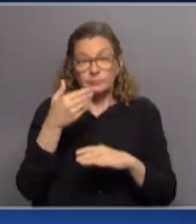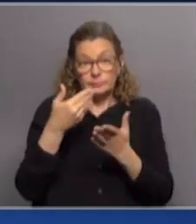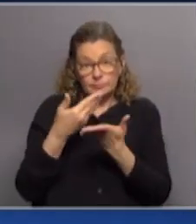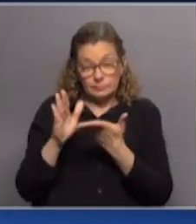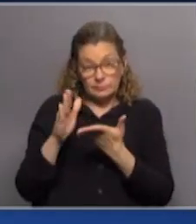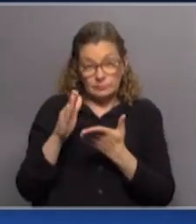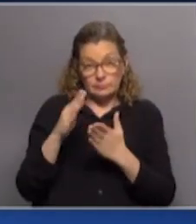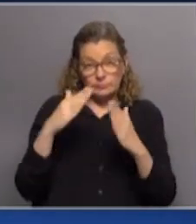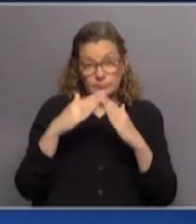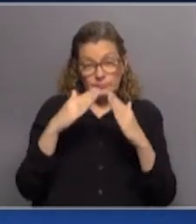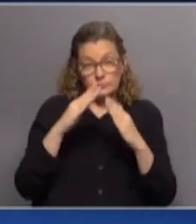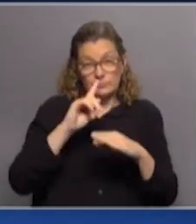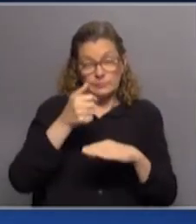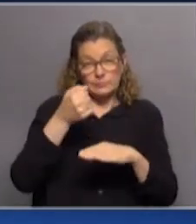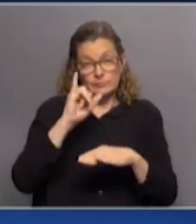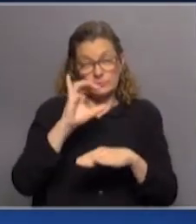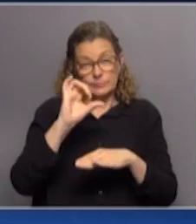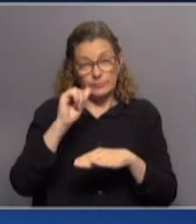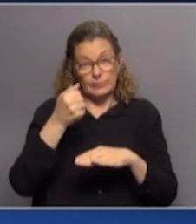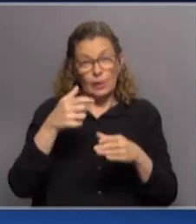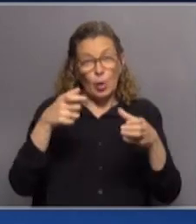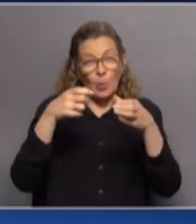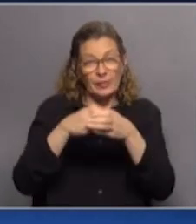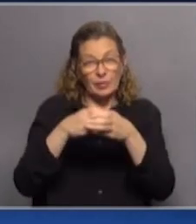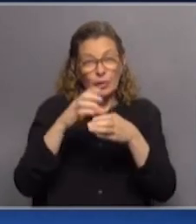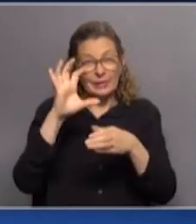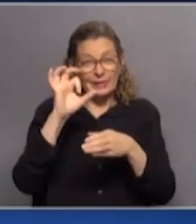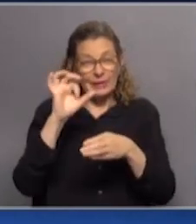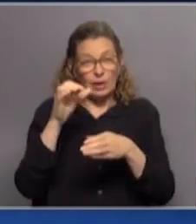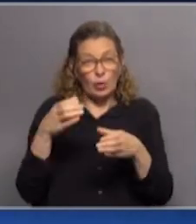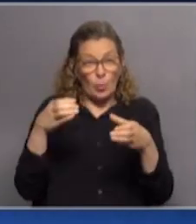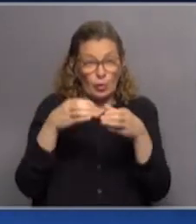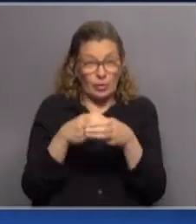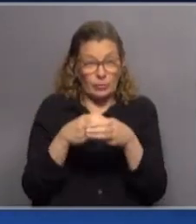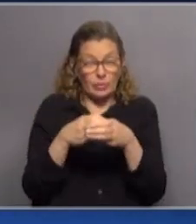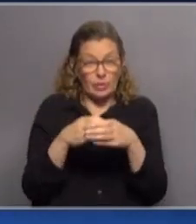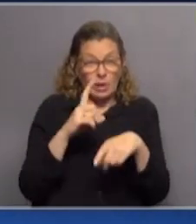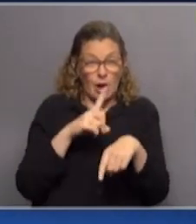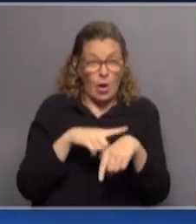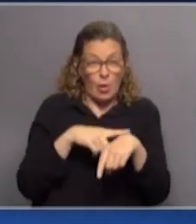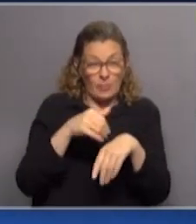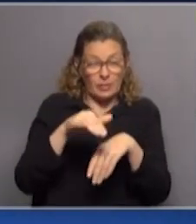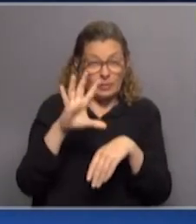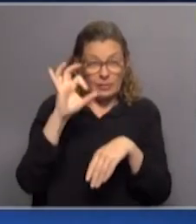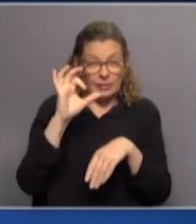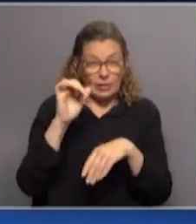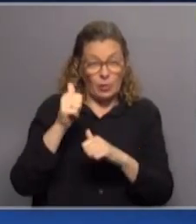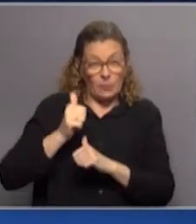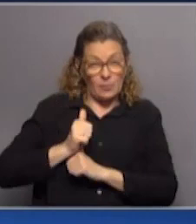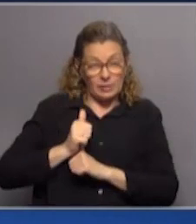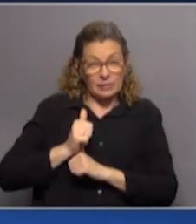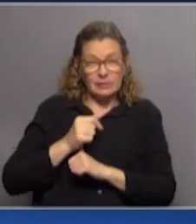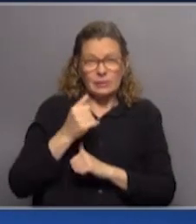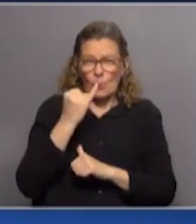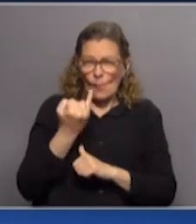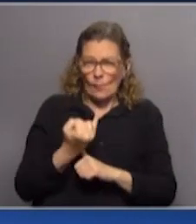Casa de Galicia, después de haber estado en la Comisión del Senado en una reunión, a la hora, hora y pico, el senador Manini anuncia la